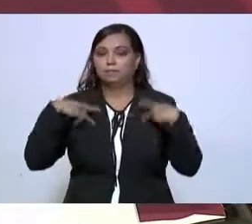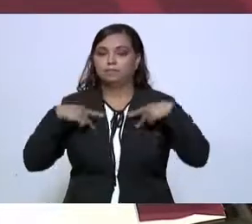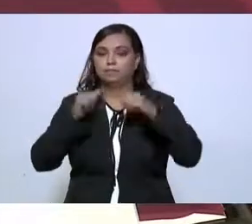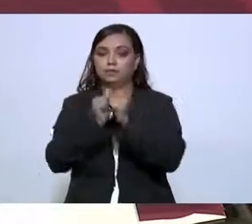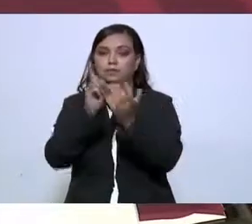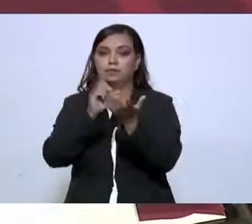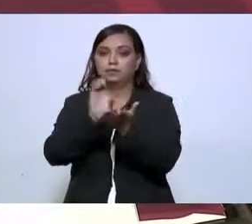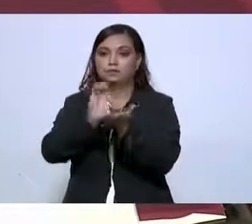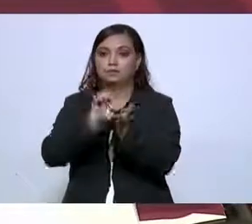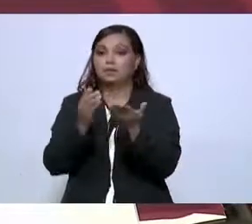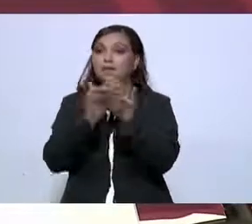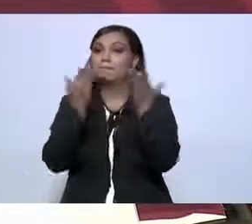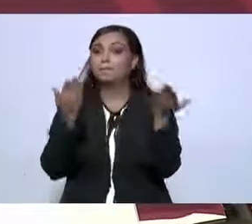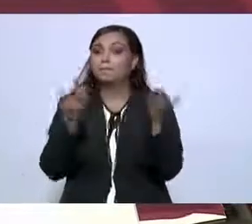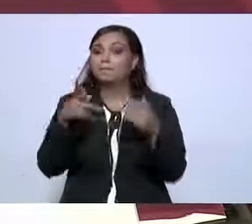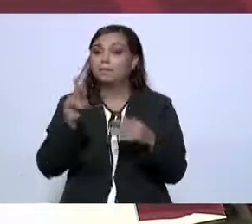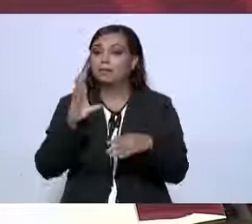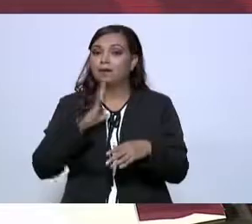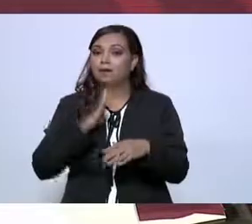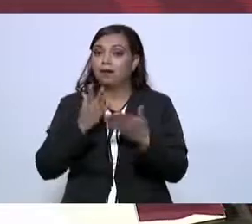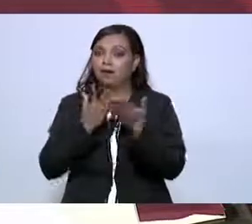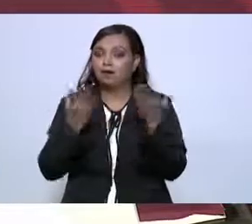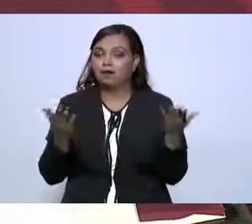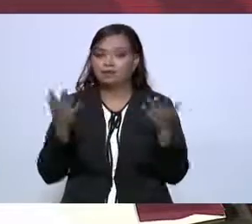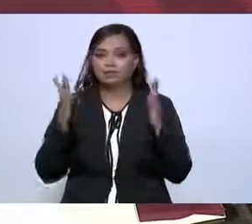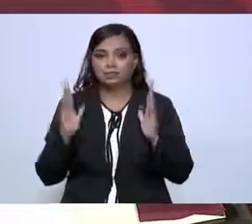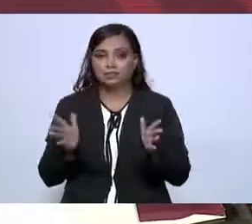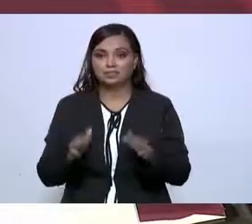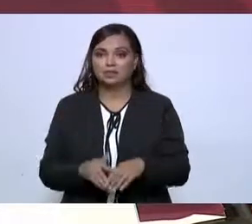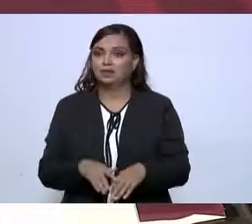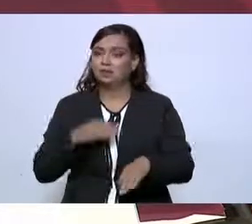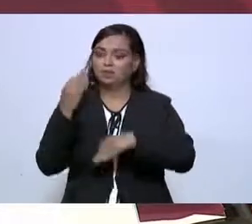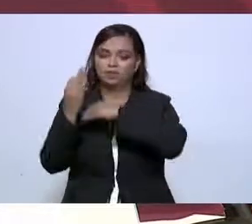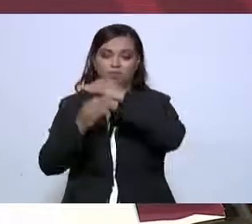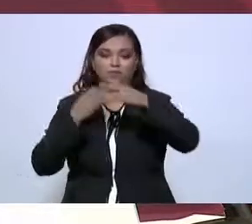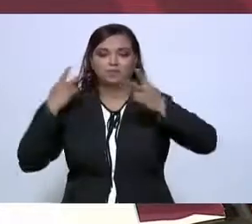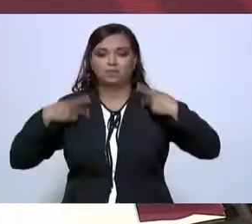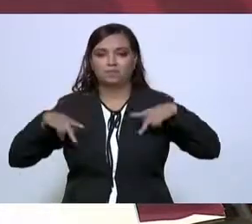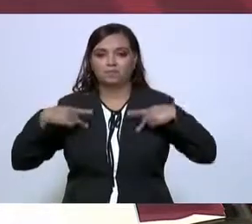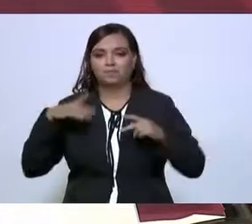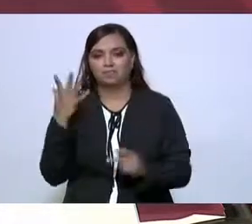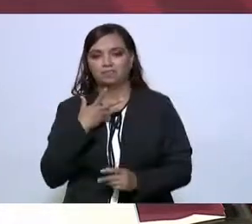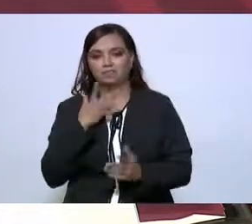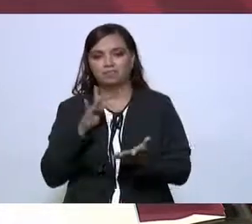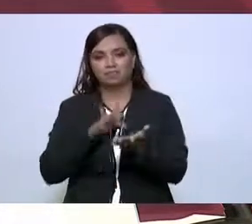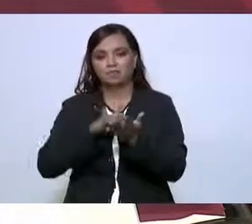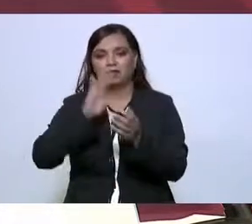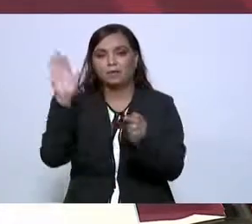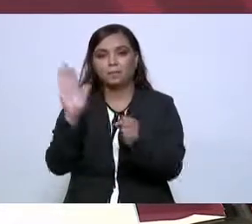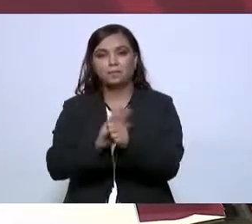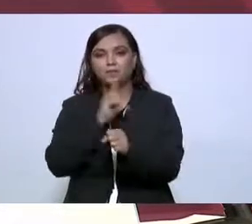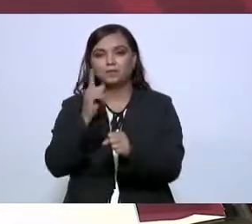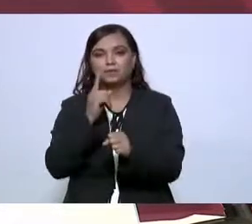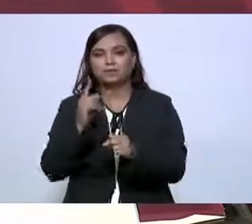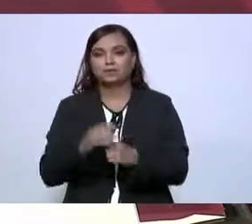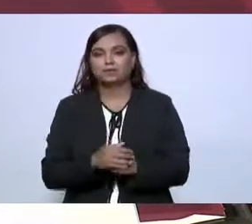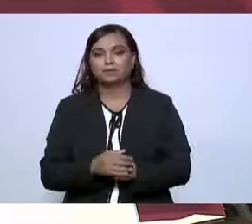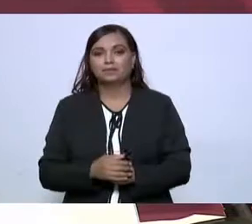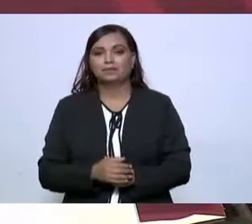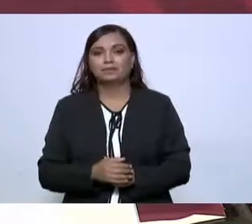discapacidad. Y ahora ya va a ser universal, porque de